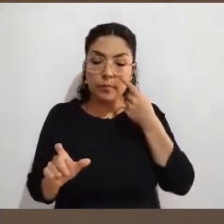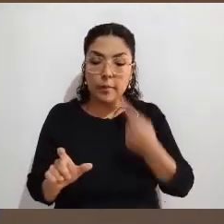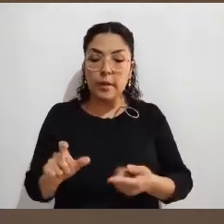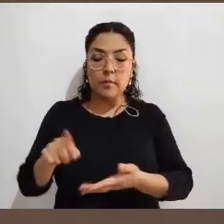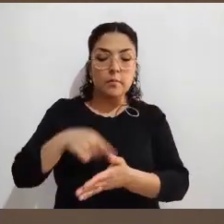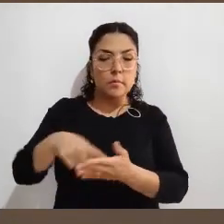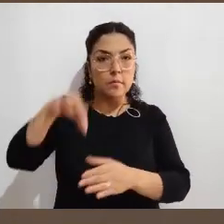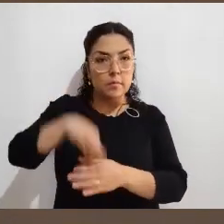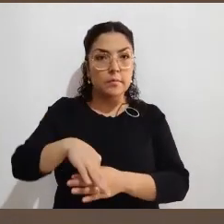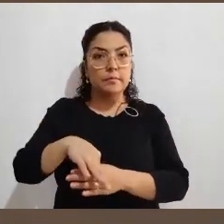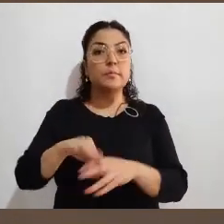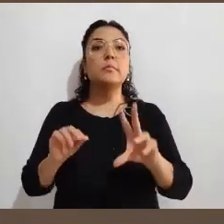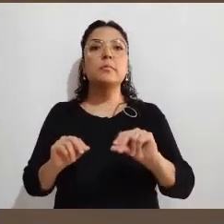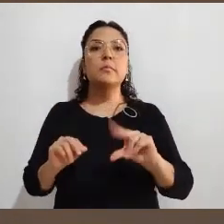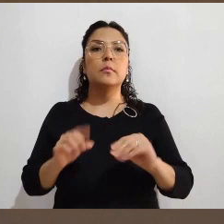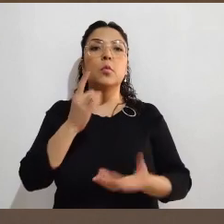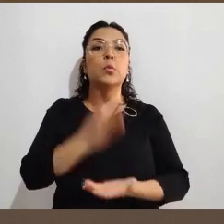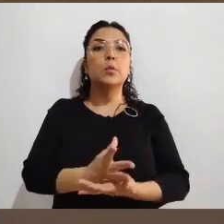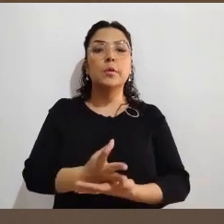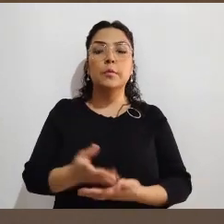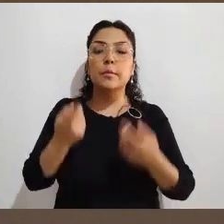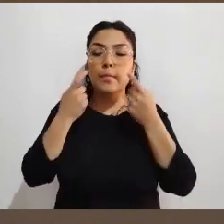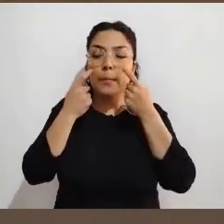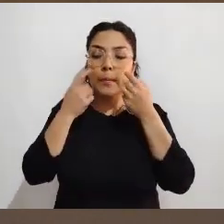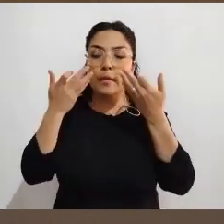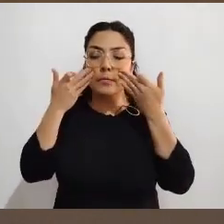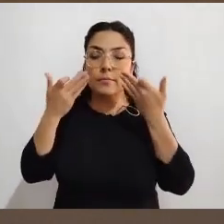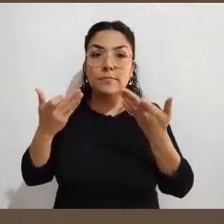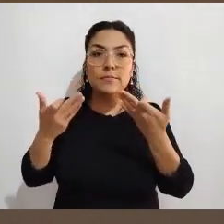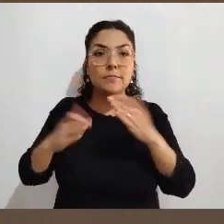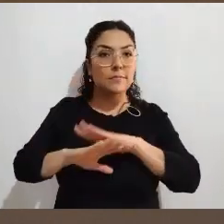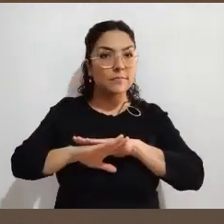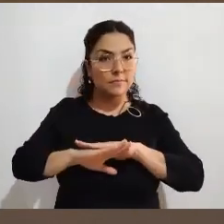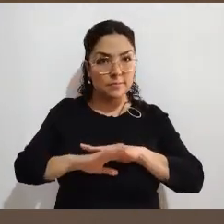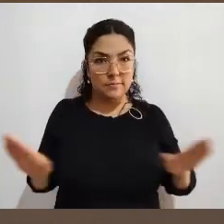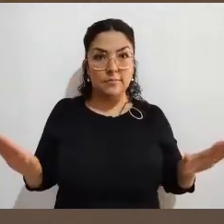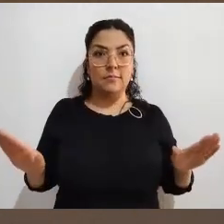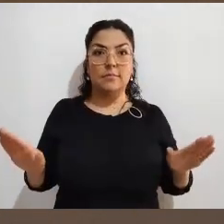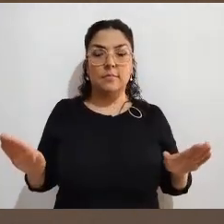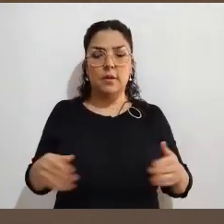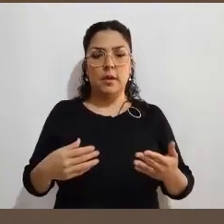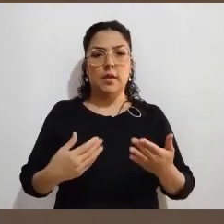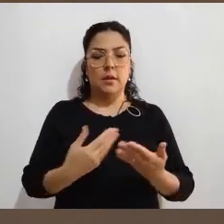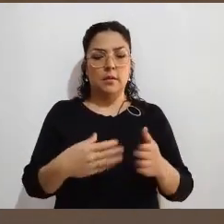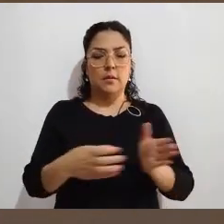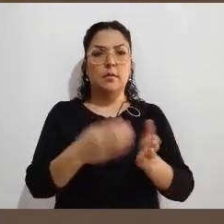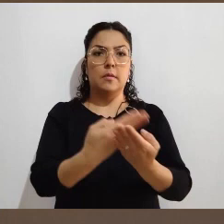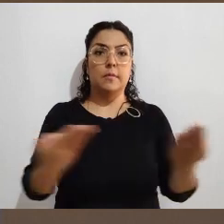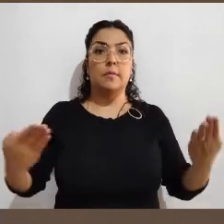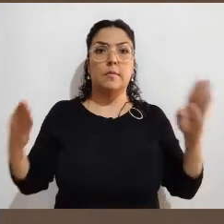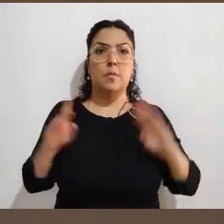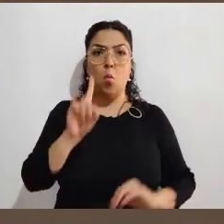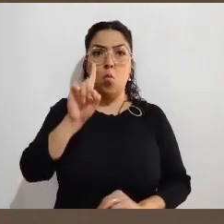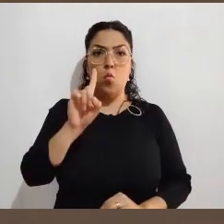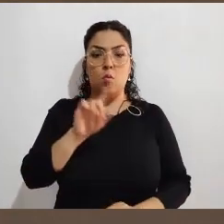viendo cómo se recibe la votación el día de la jornada electoral. Es decir, un observador no necesariamente está en una sola casilla, puede